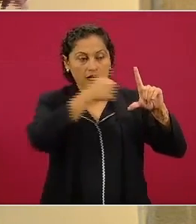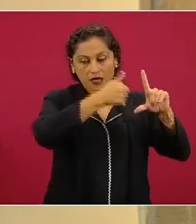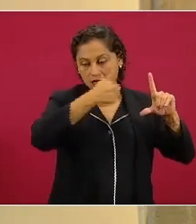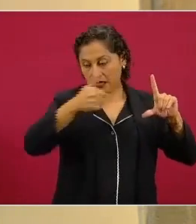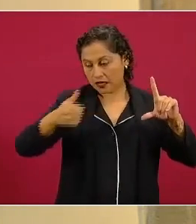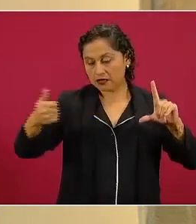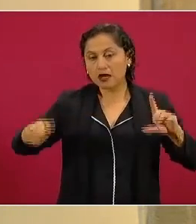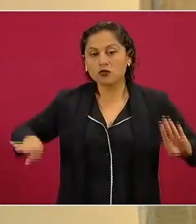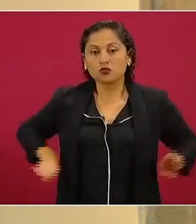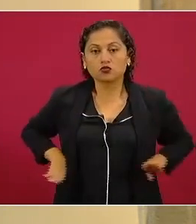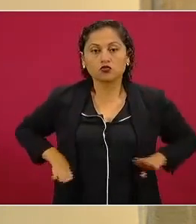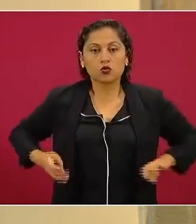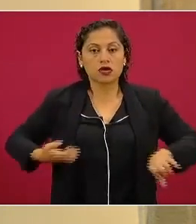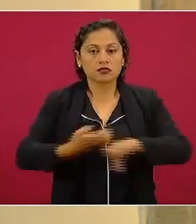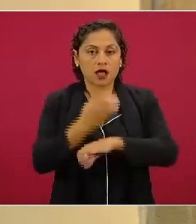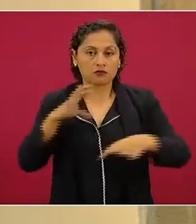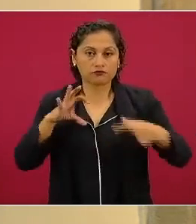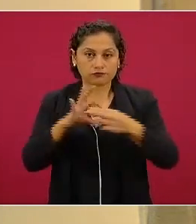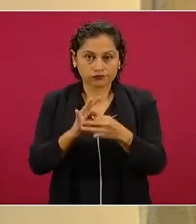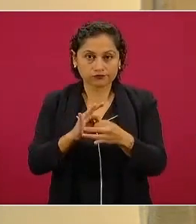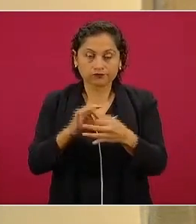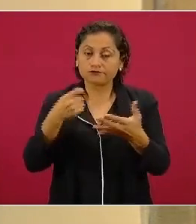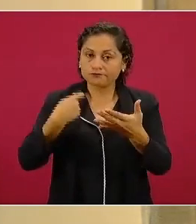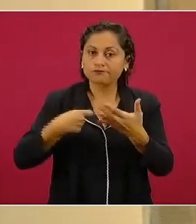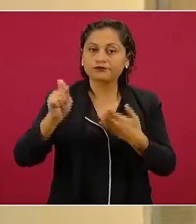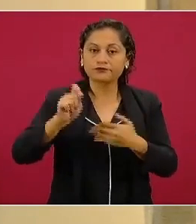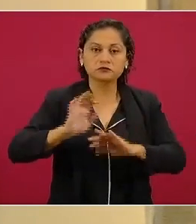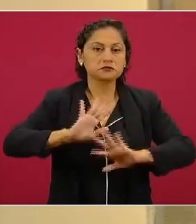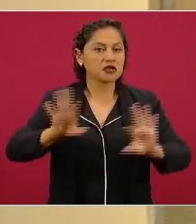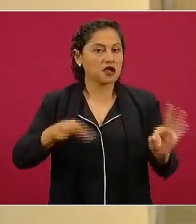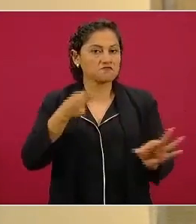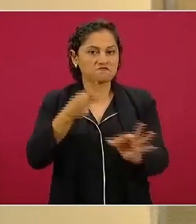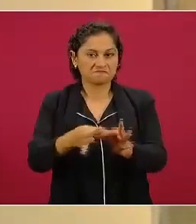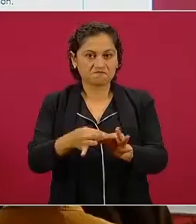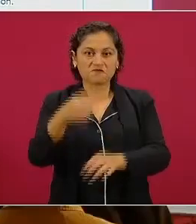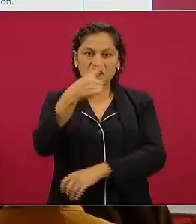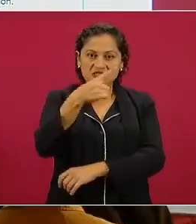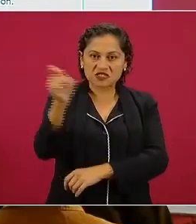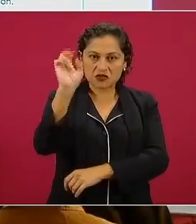cumplido 100 universidades públicas.